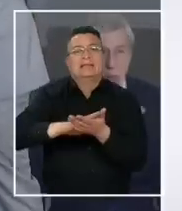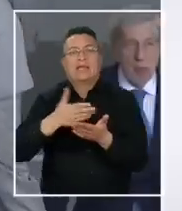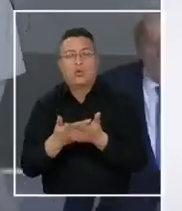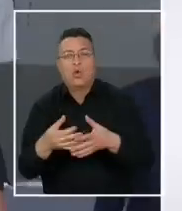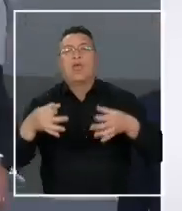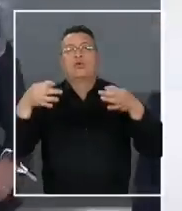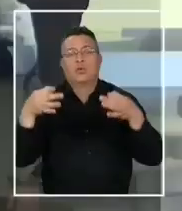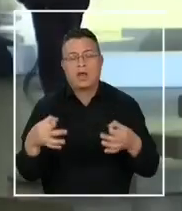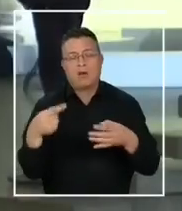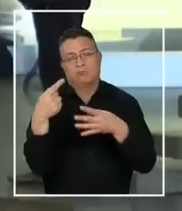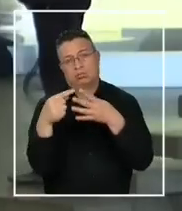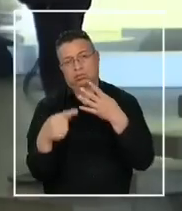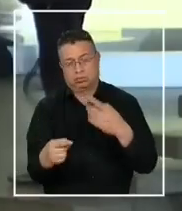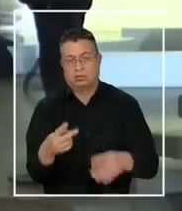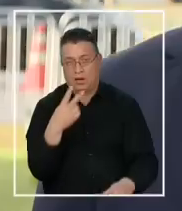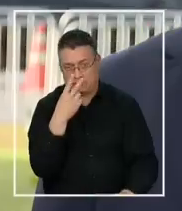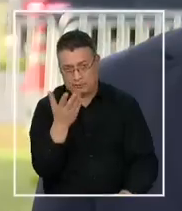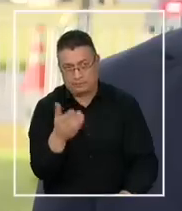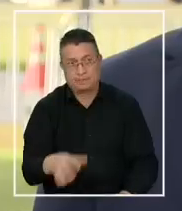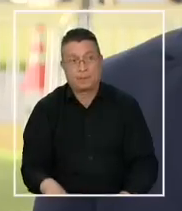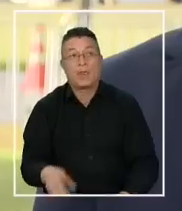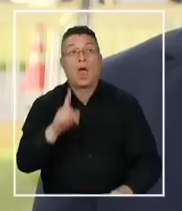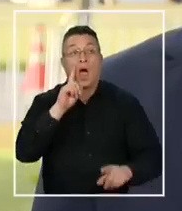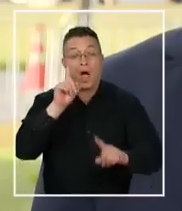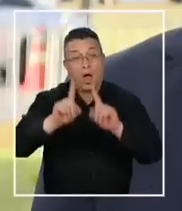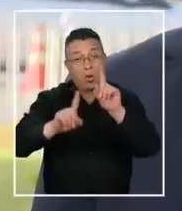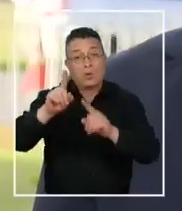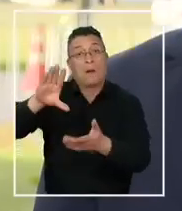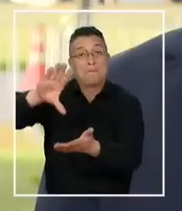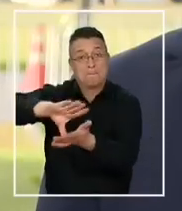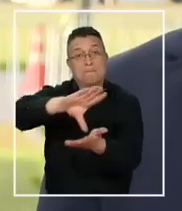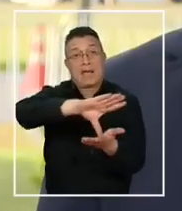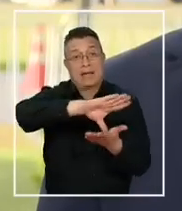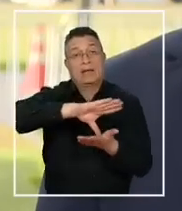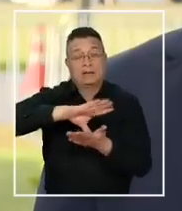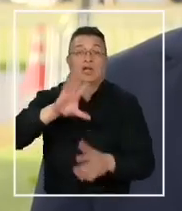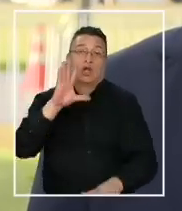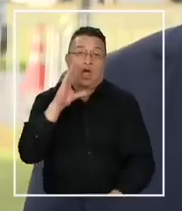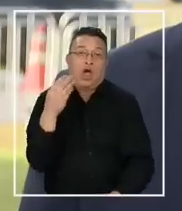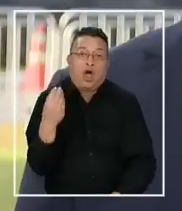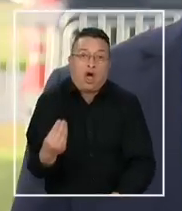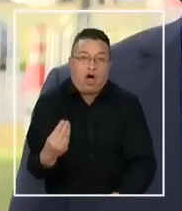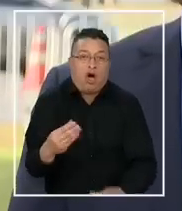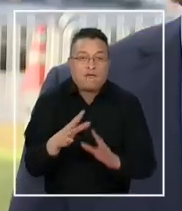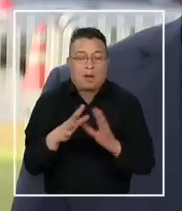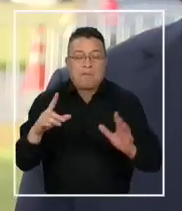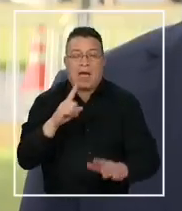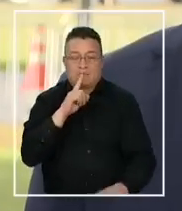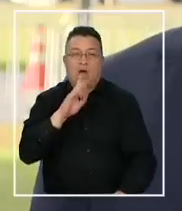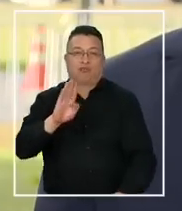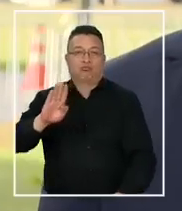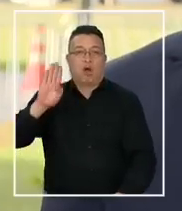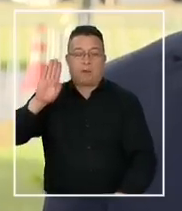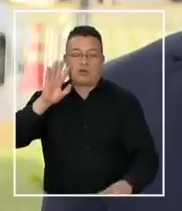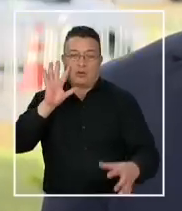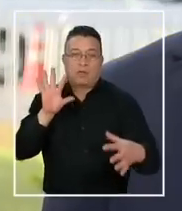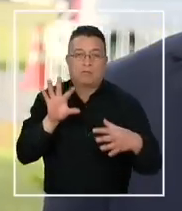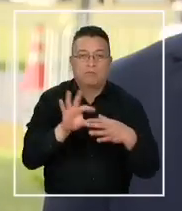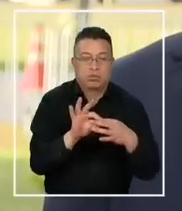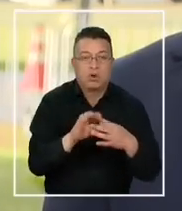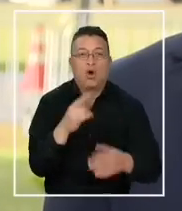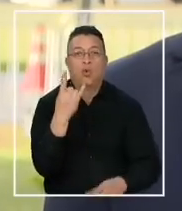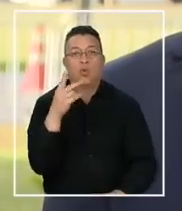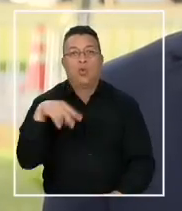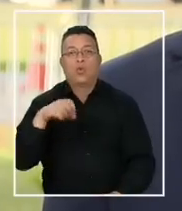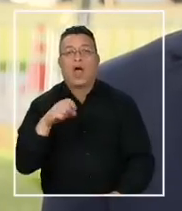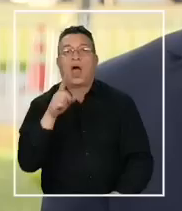seguridad. Escuchamos también al canciller. Hay países que están, obviamente, muy comprometidos con UNASUR